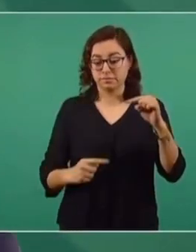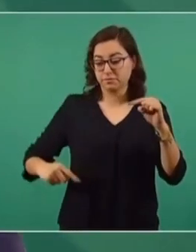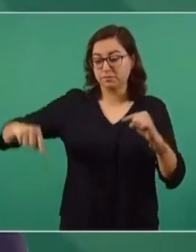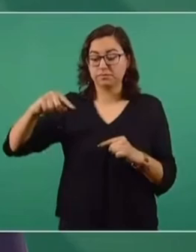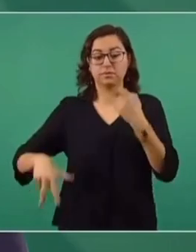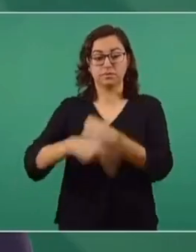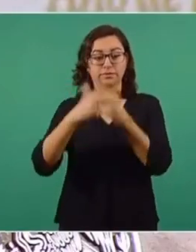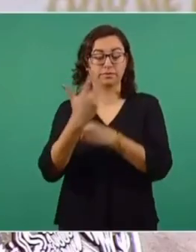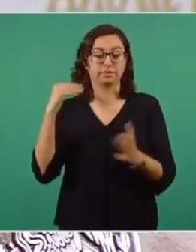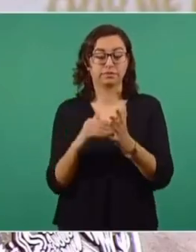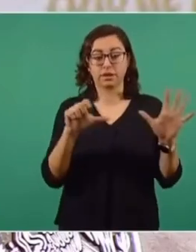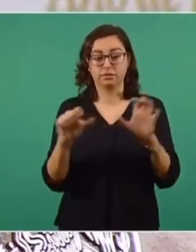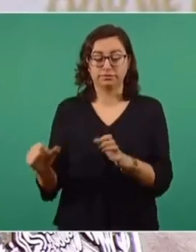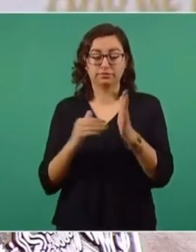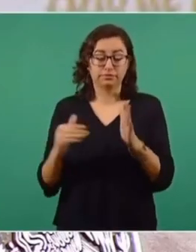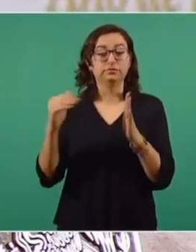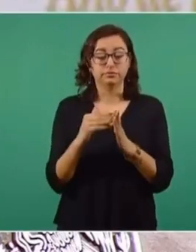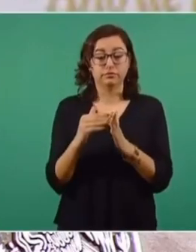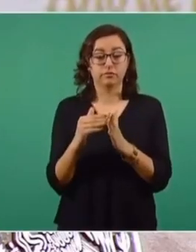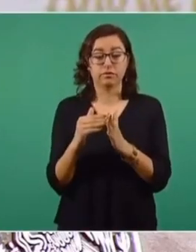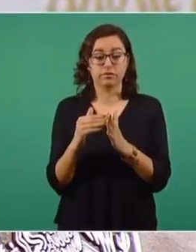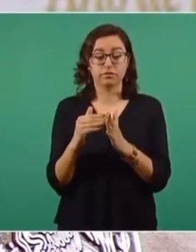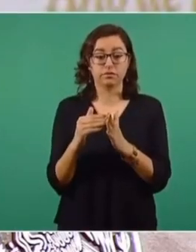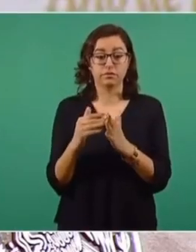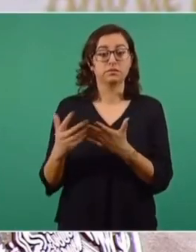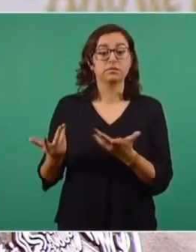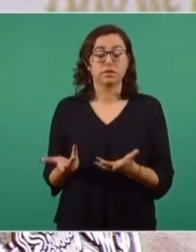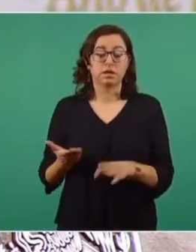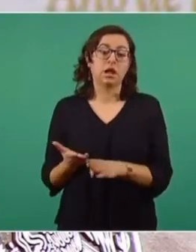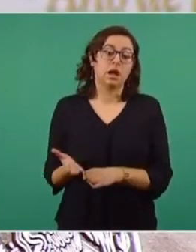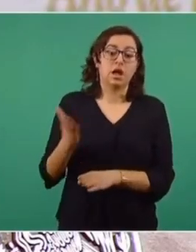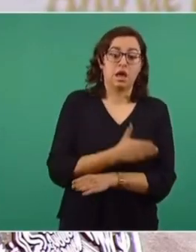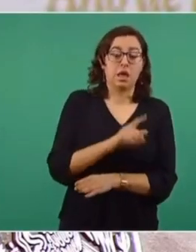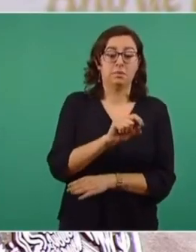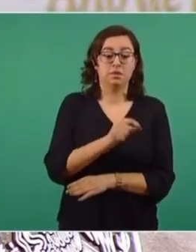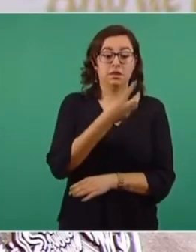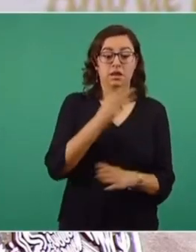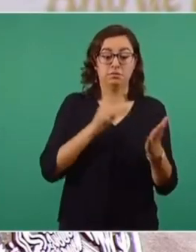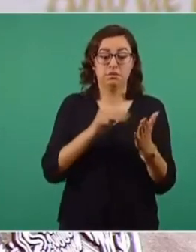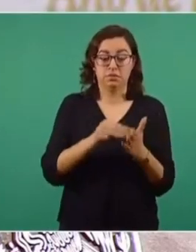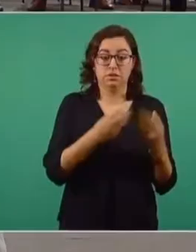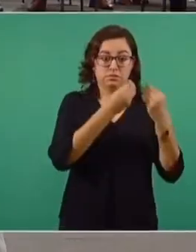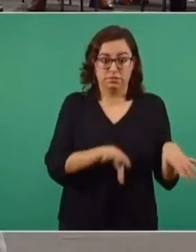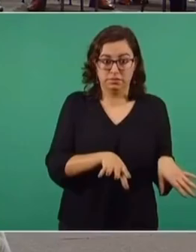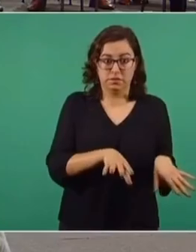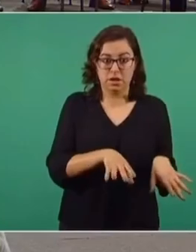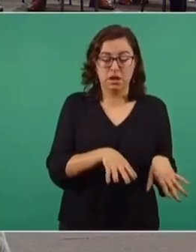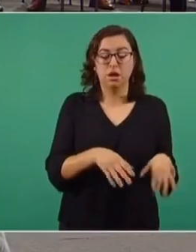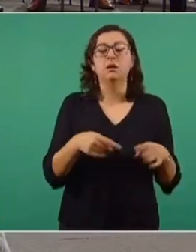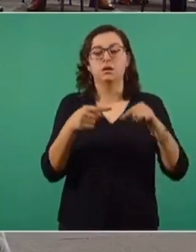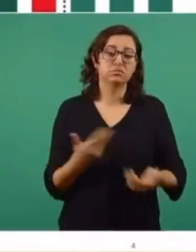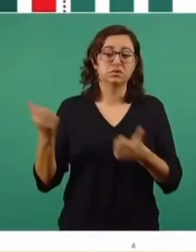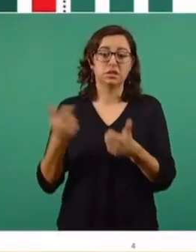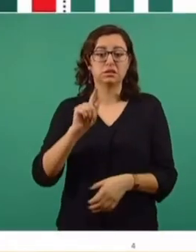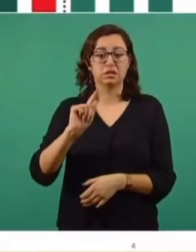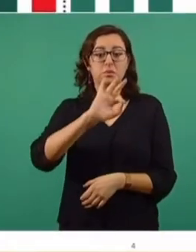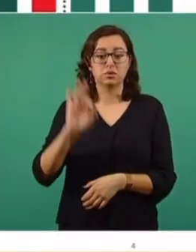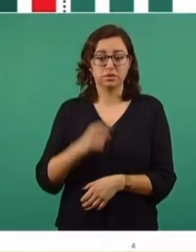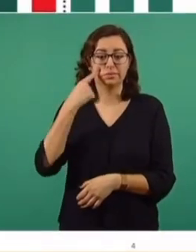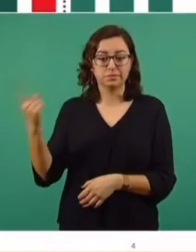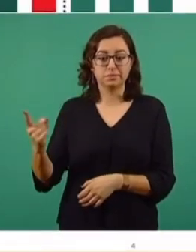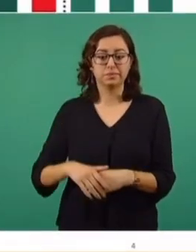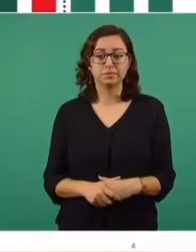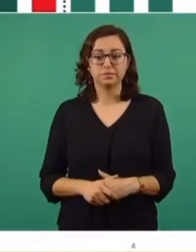13 mil 600 millones de dólares, cifra inferior a los 23 mil millones observados durante el último año de la administración anterior. En